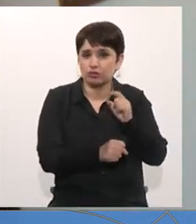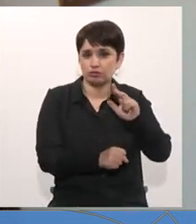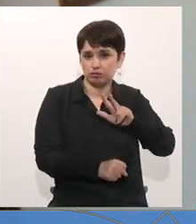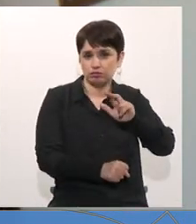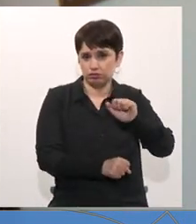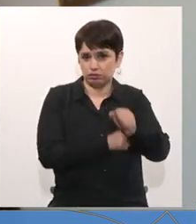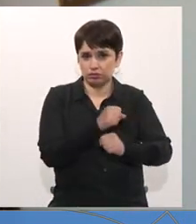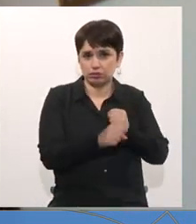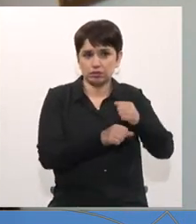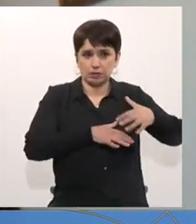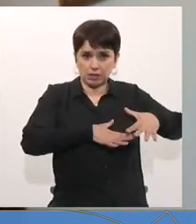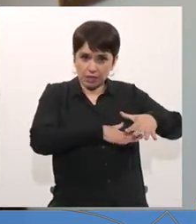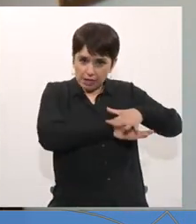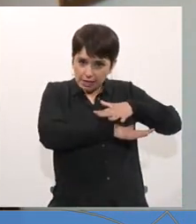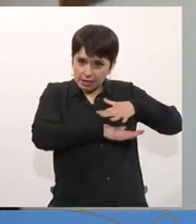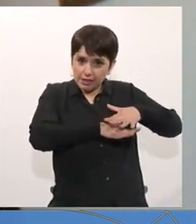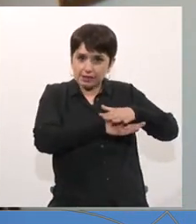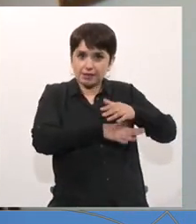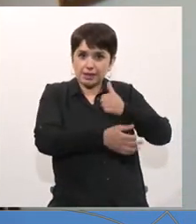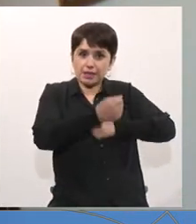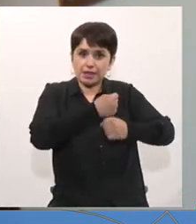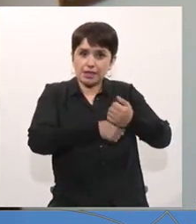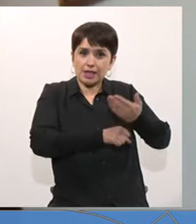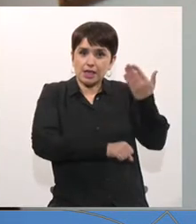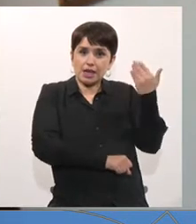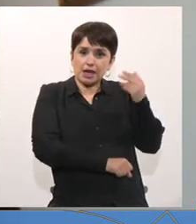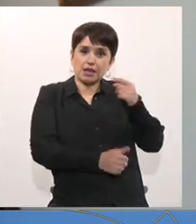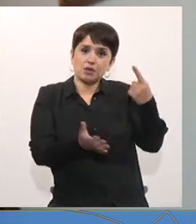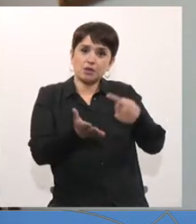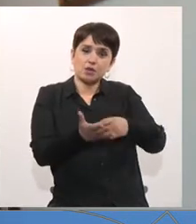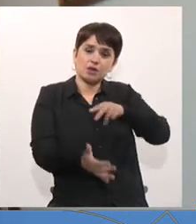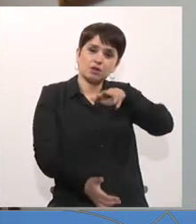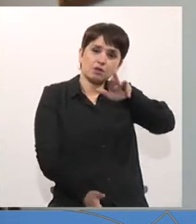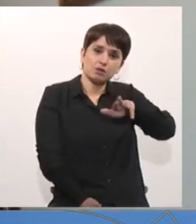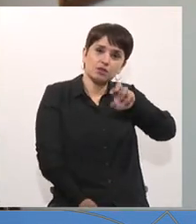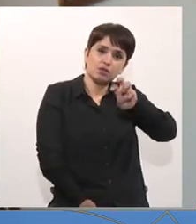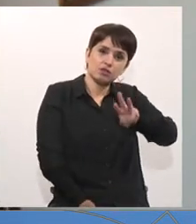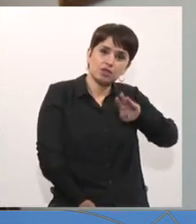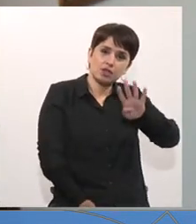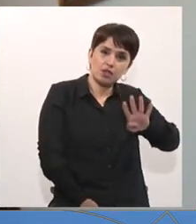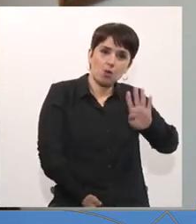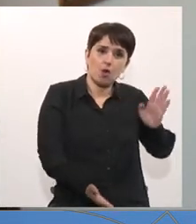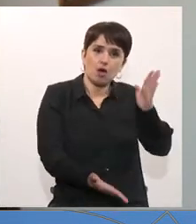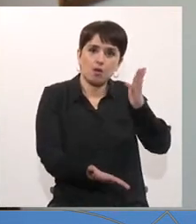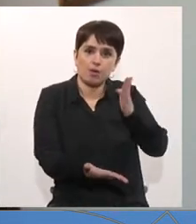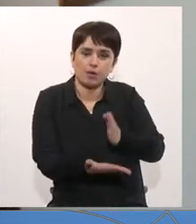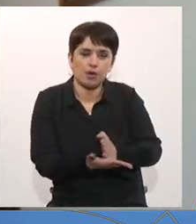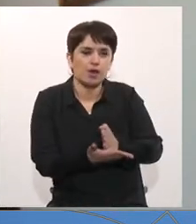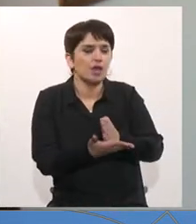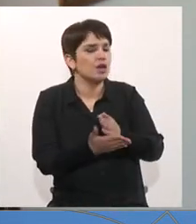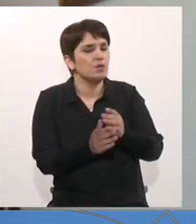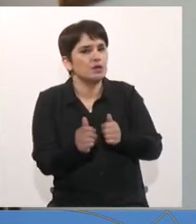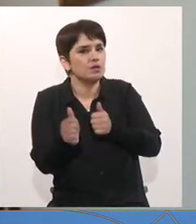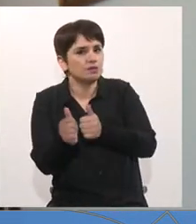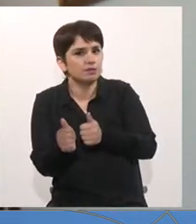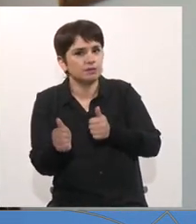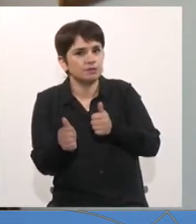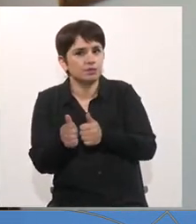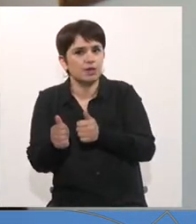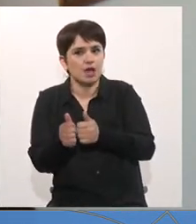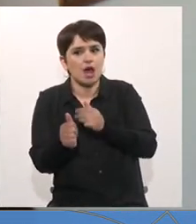crisis económica y social que vivimos en año 1934 hasta la fecha, hemos estado invariablemente al lado de los niños.